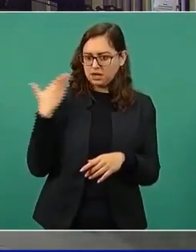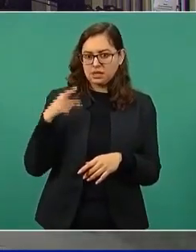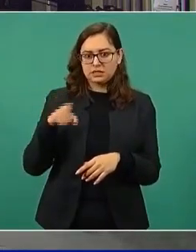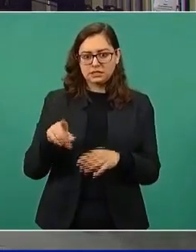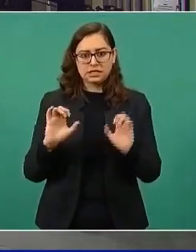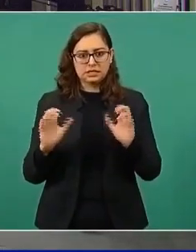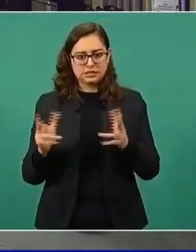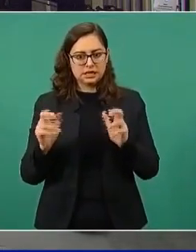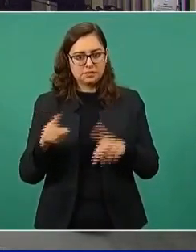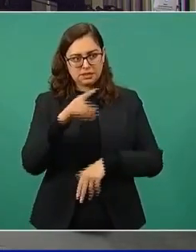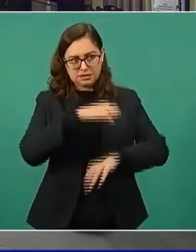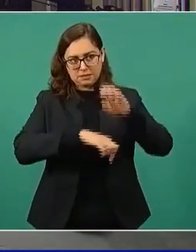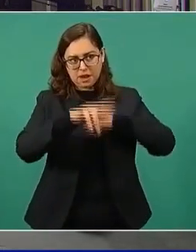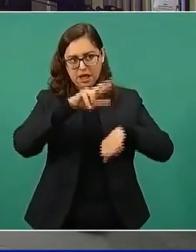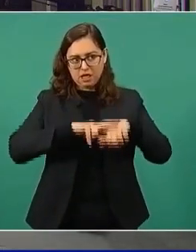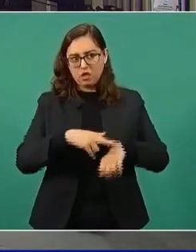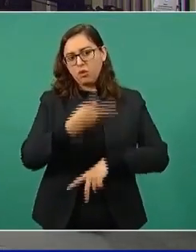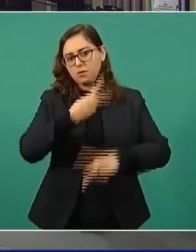Chiapas con nosotros.